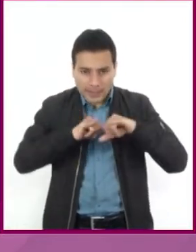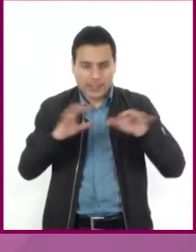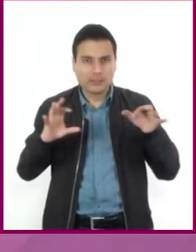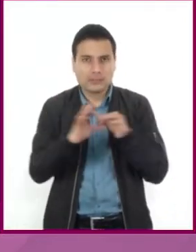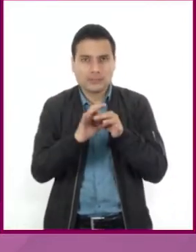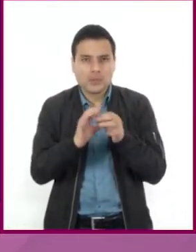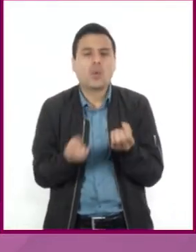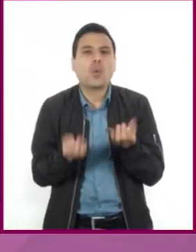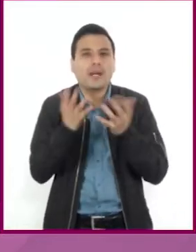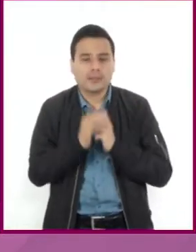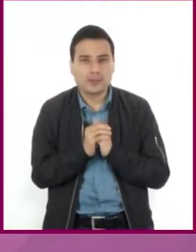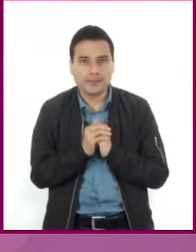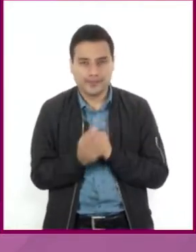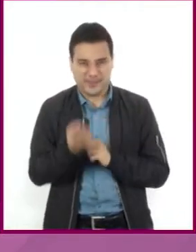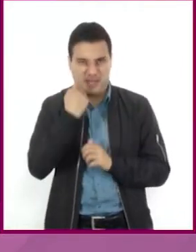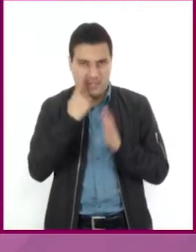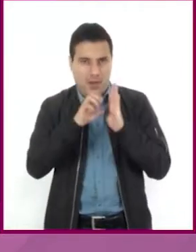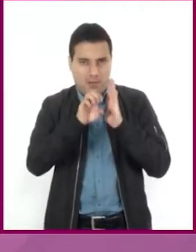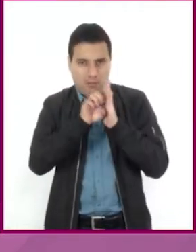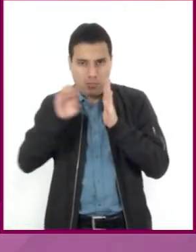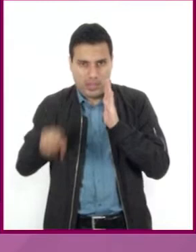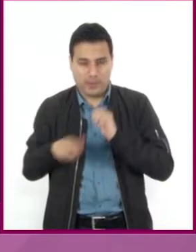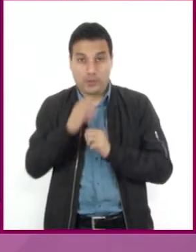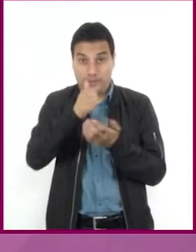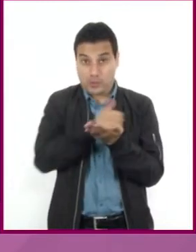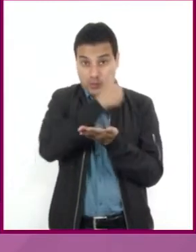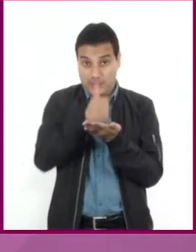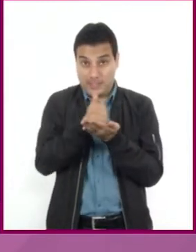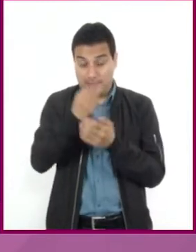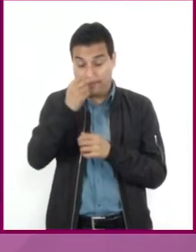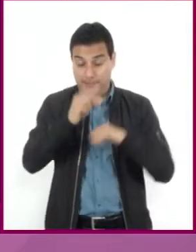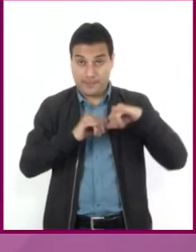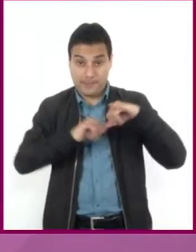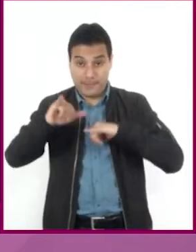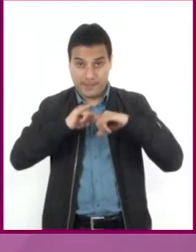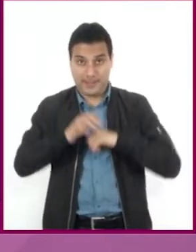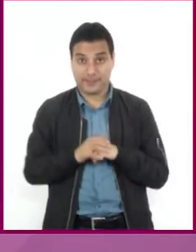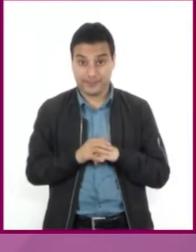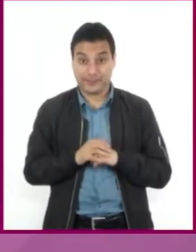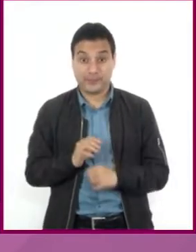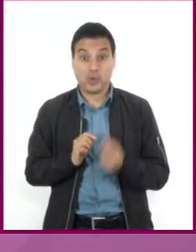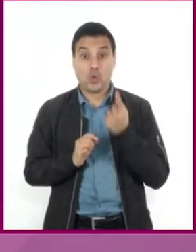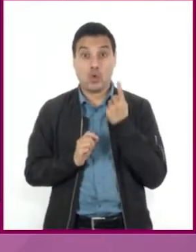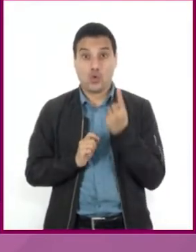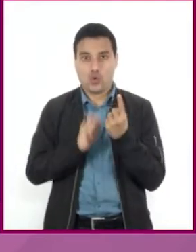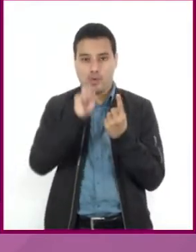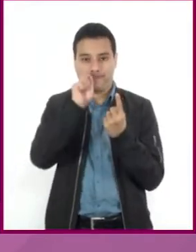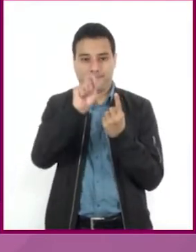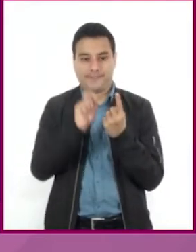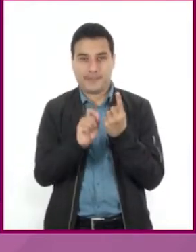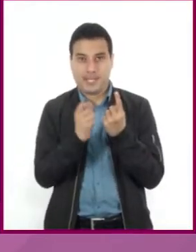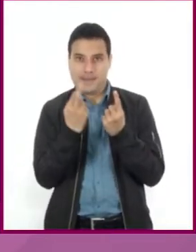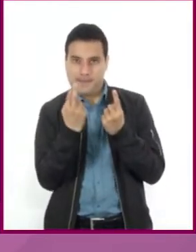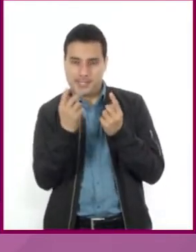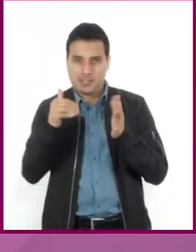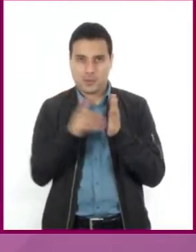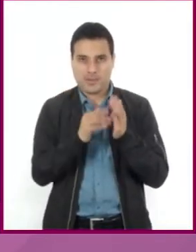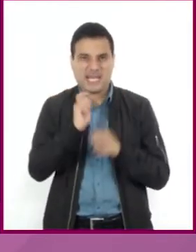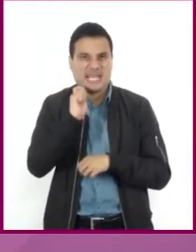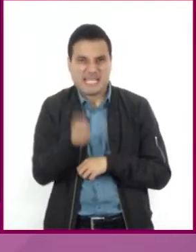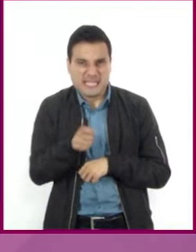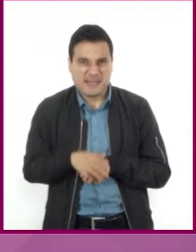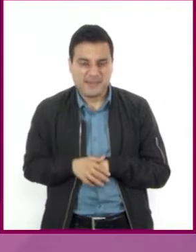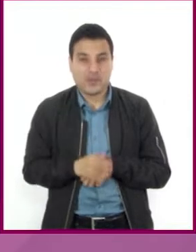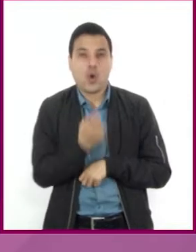Por ejemplo, si en el mapa de una ciudad la escala es 1 a 25.000, significa que una